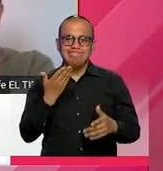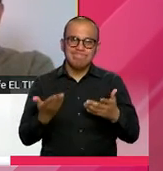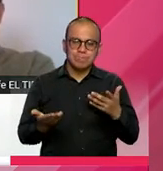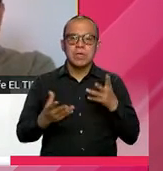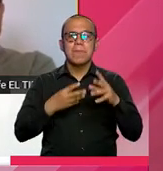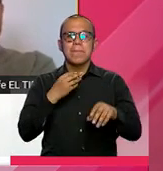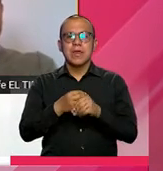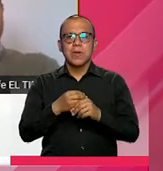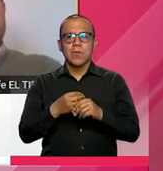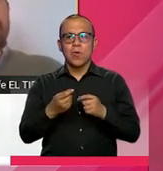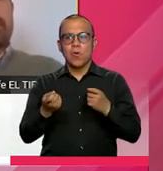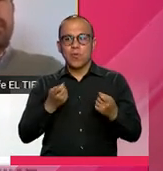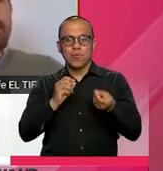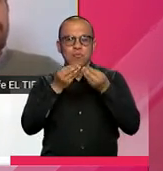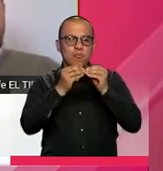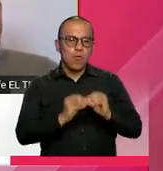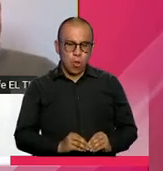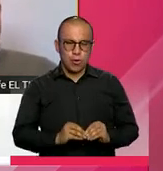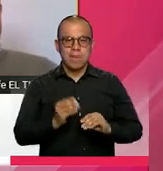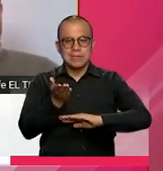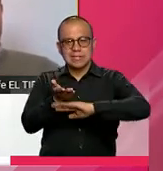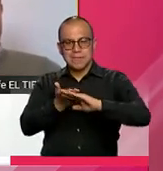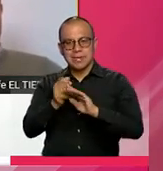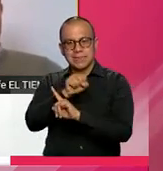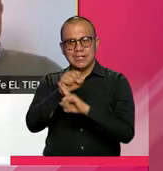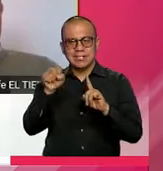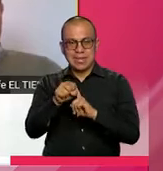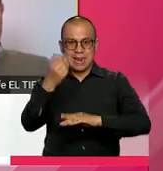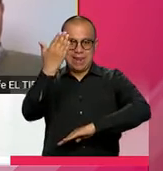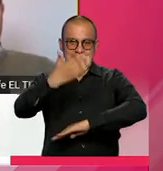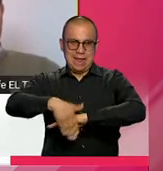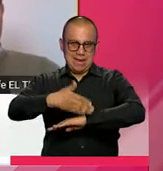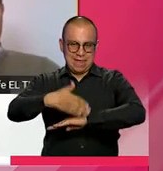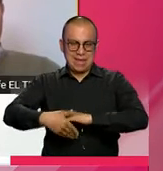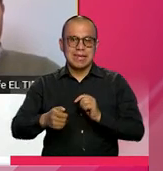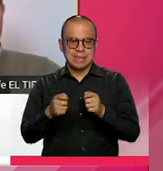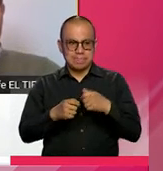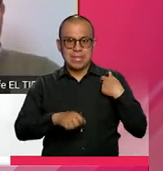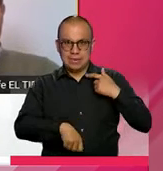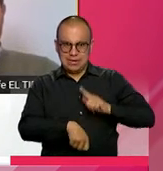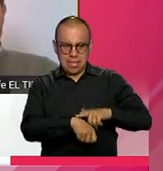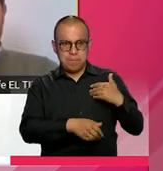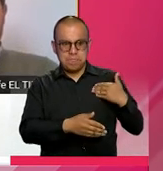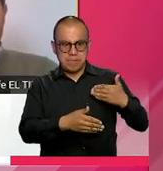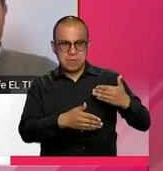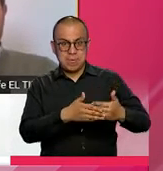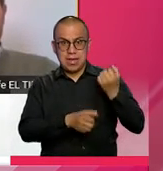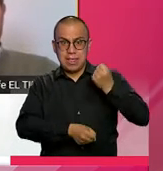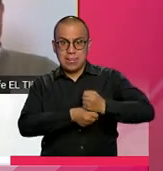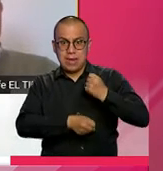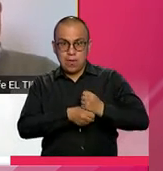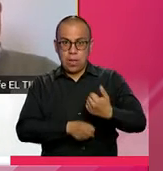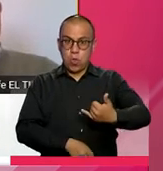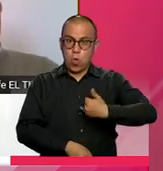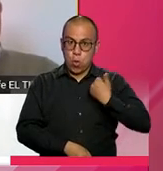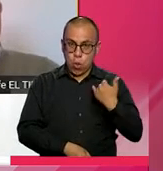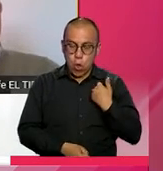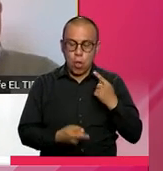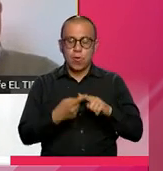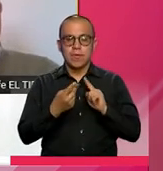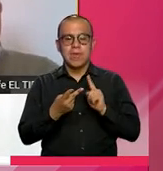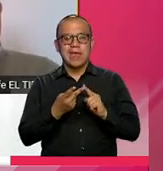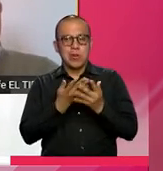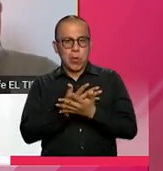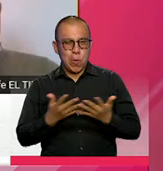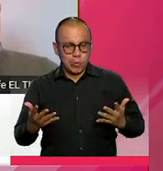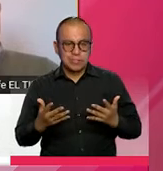esto es consistente con las demandas sociales que estamos viendo en la calle. Desde hace un buen tiempo el desempleo juvenil, la insatisfacción juvenil.